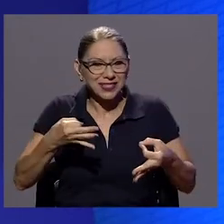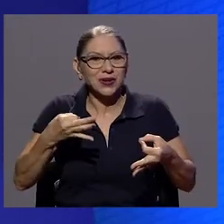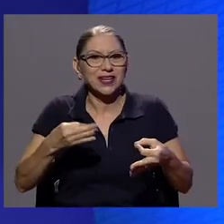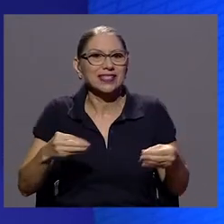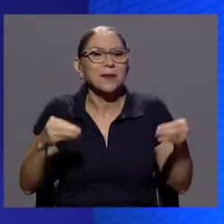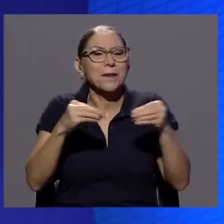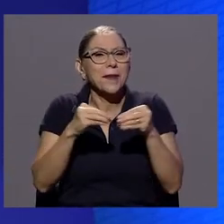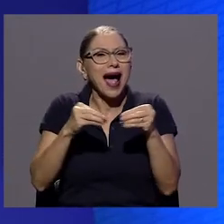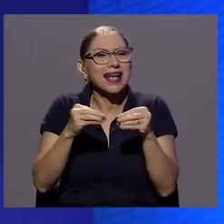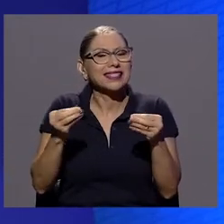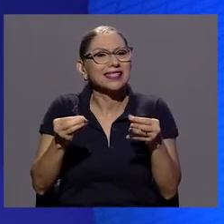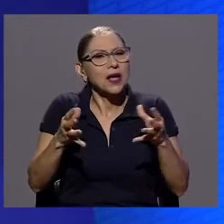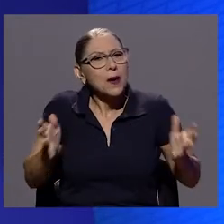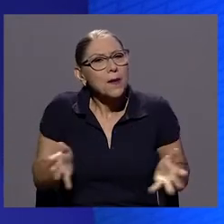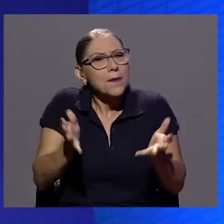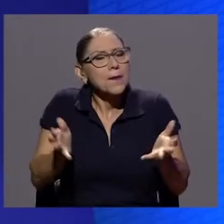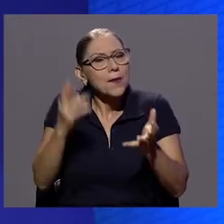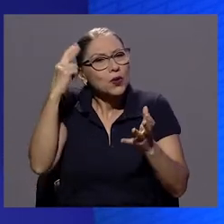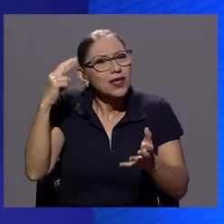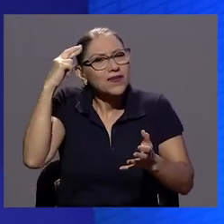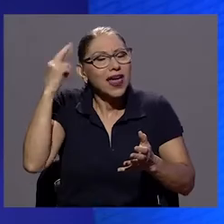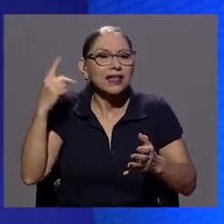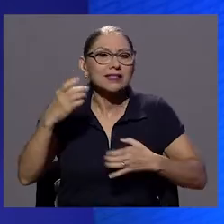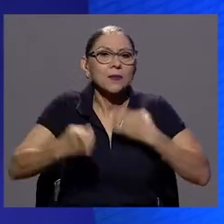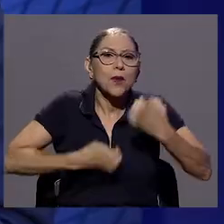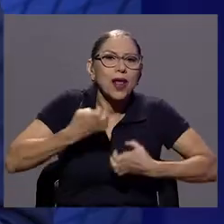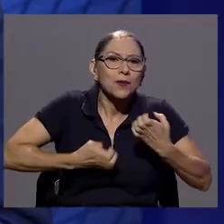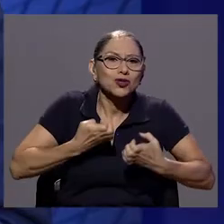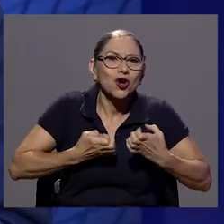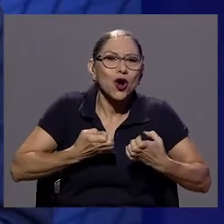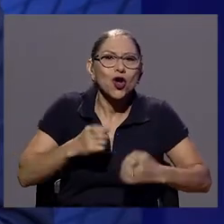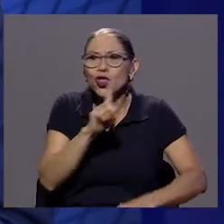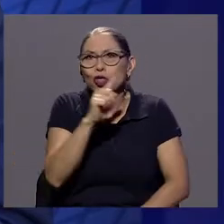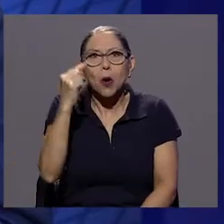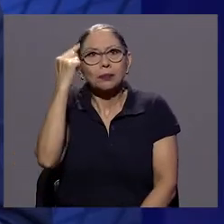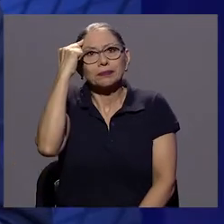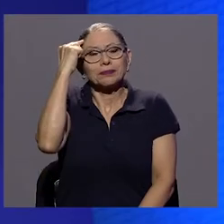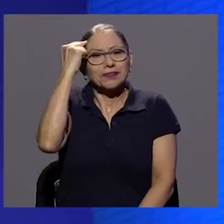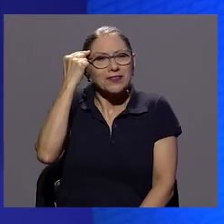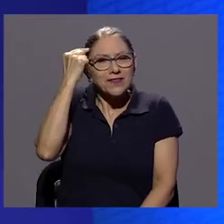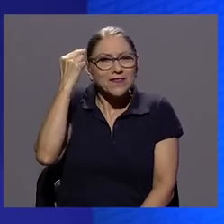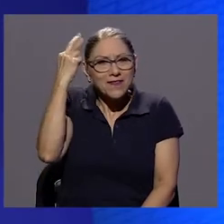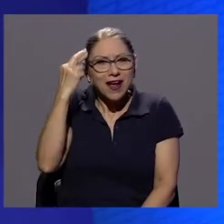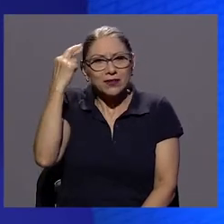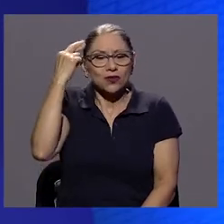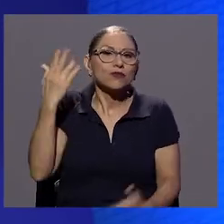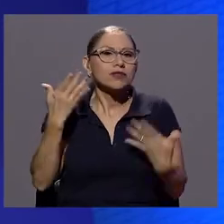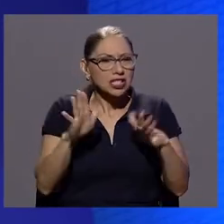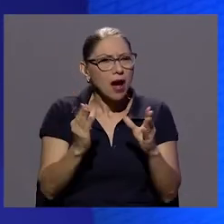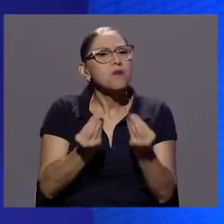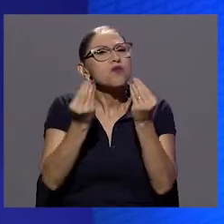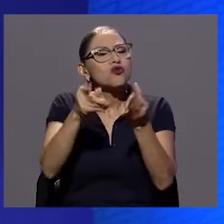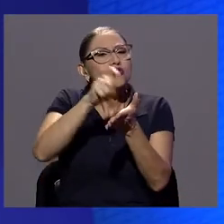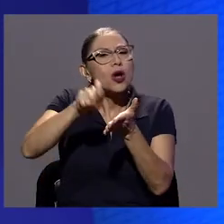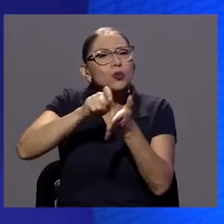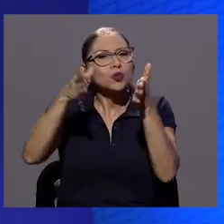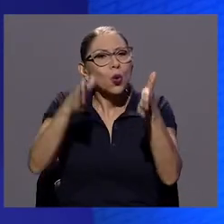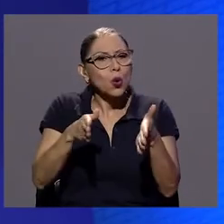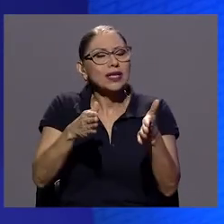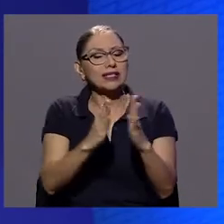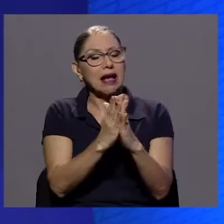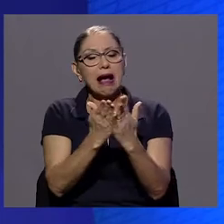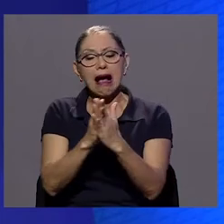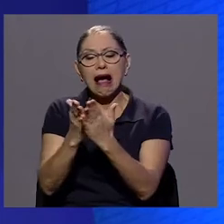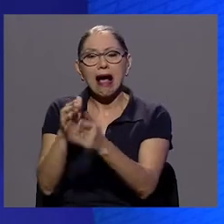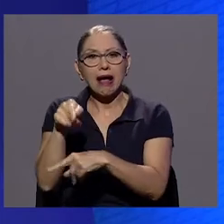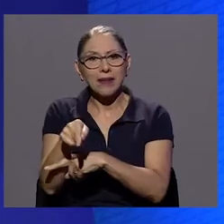están mucho más motivadas por la emoción que por la razón. Hay mucha literatura al respecto y